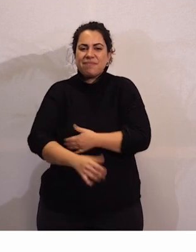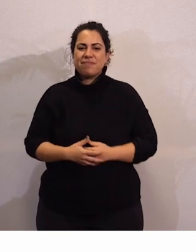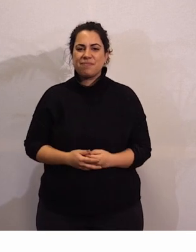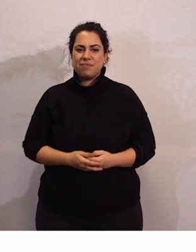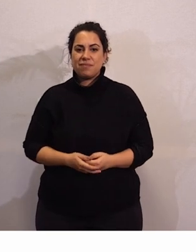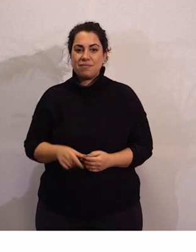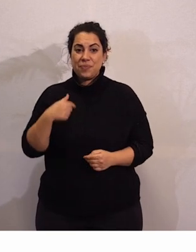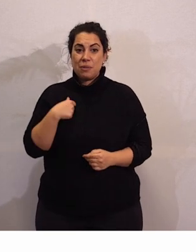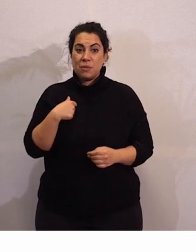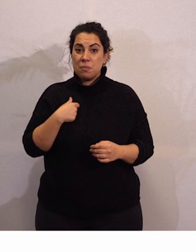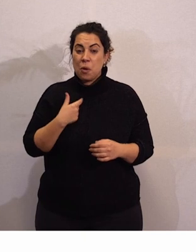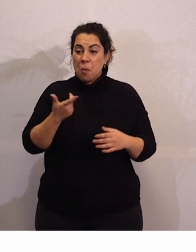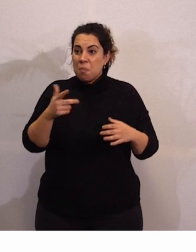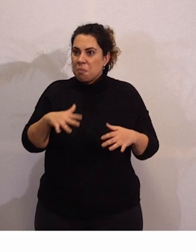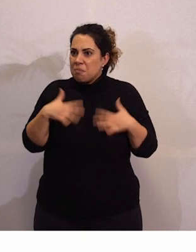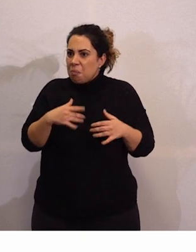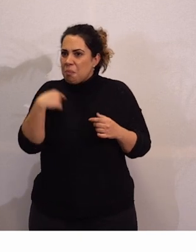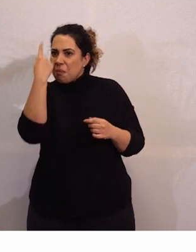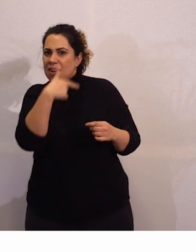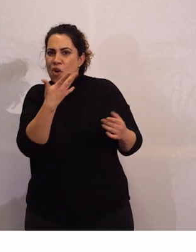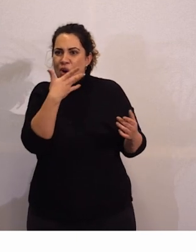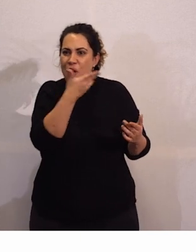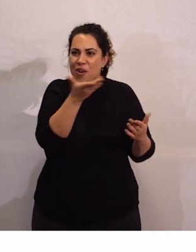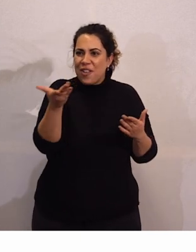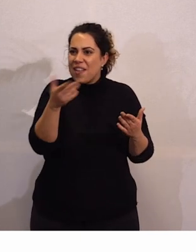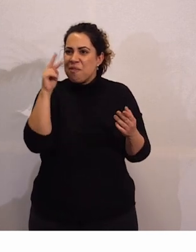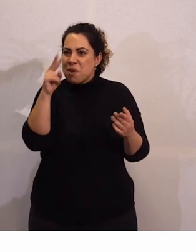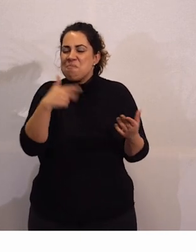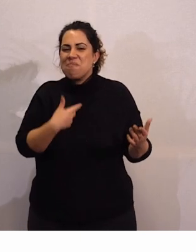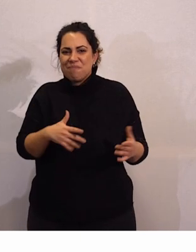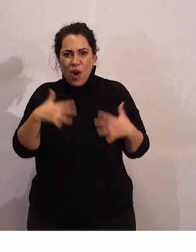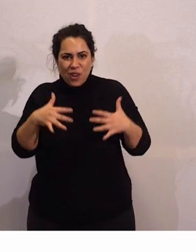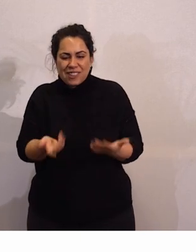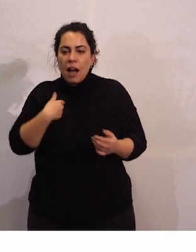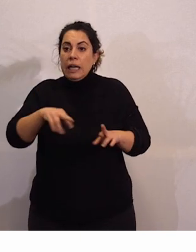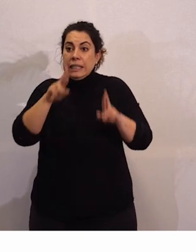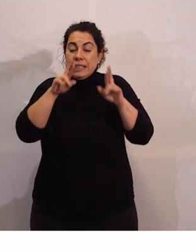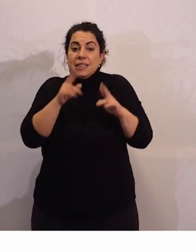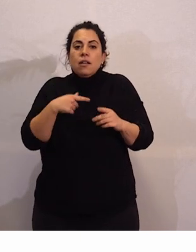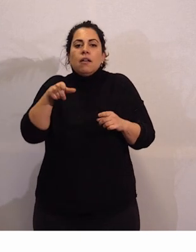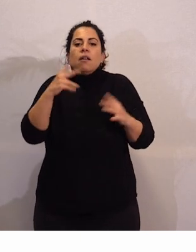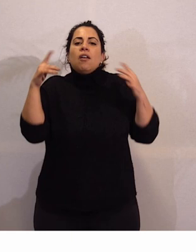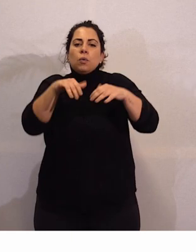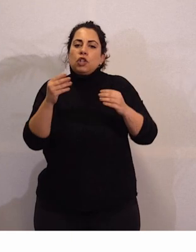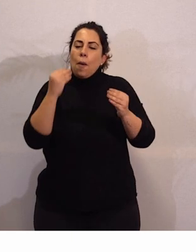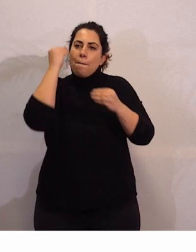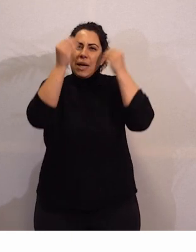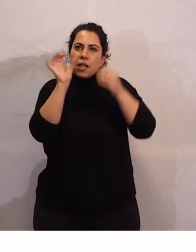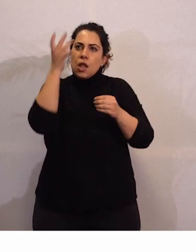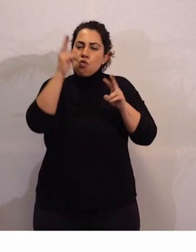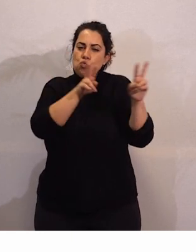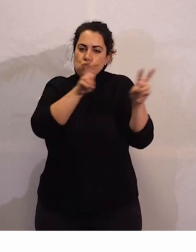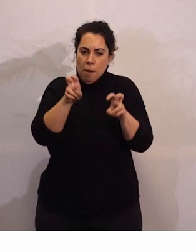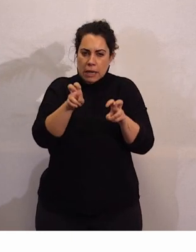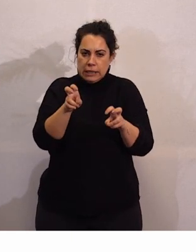Nos alegra ver tantas caras conocidas. Esperamos que este encuentro nos pueda ayudar a pensar nuevas ideas sobre